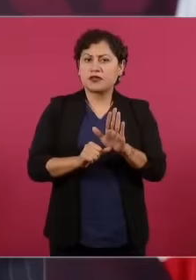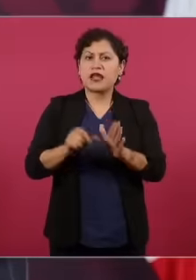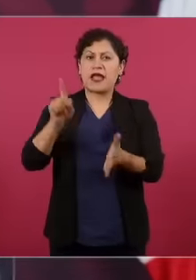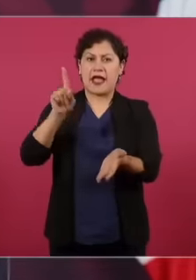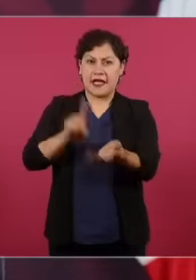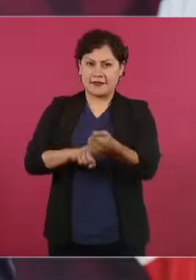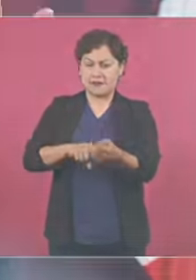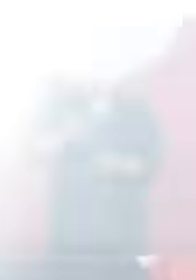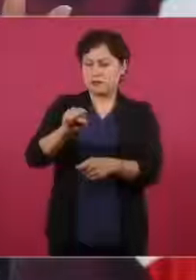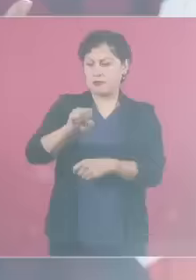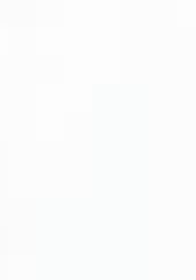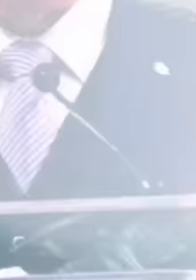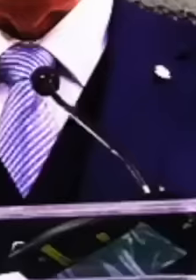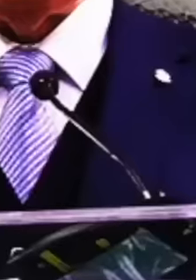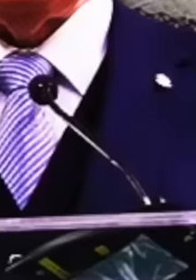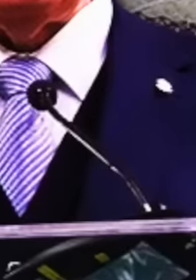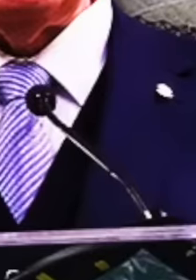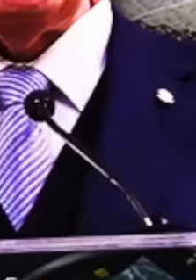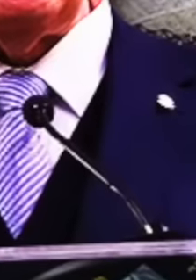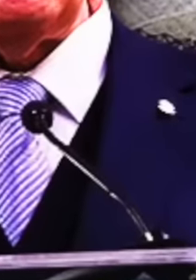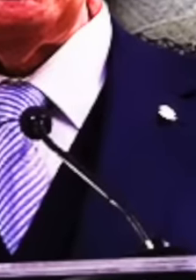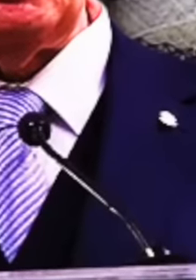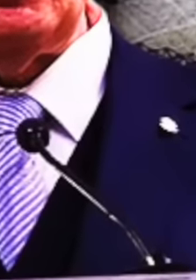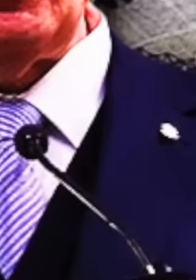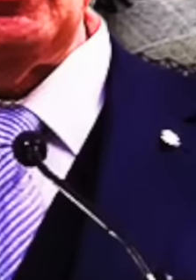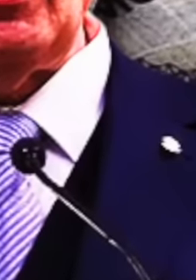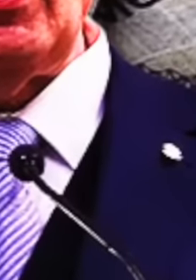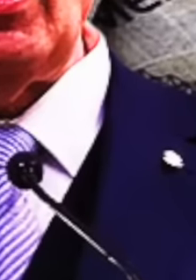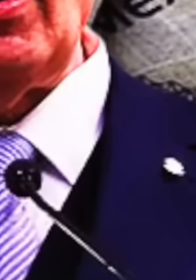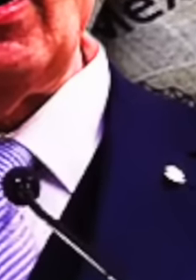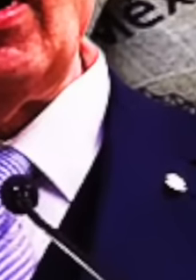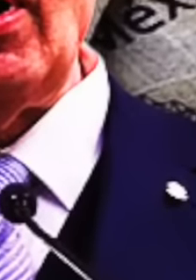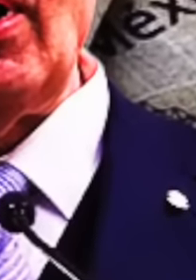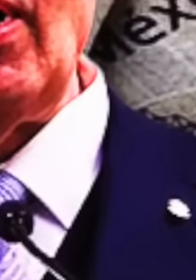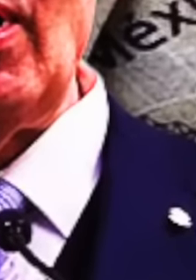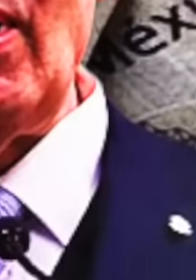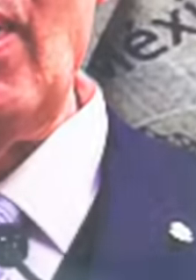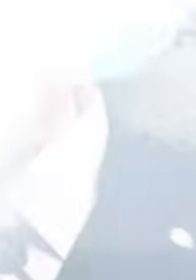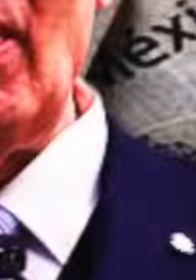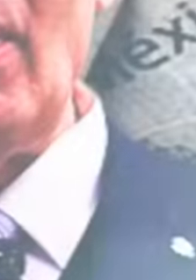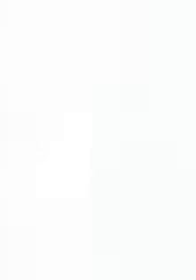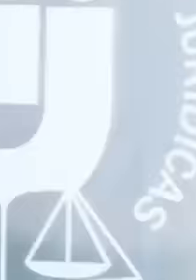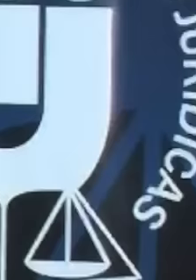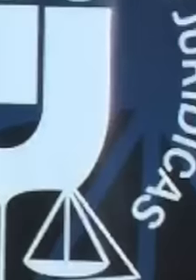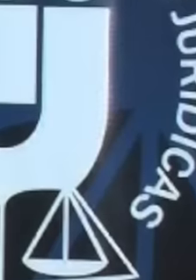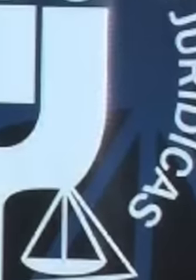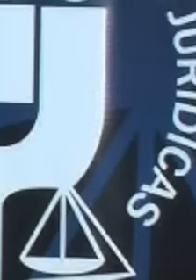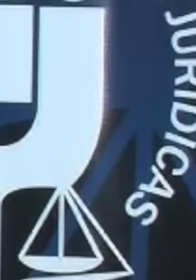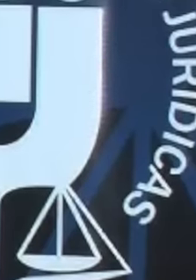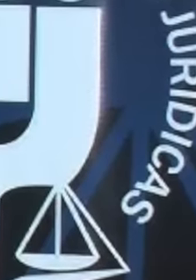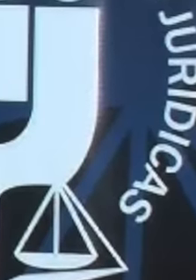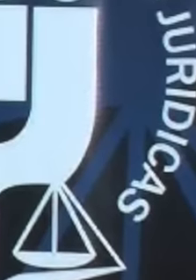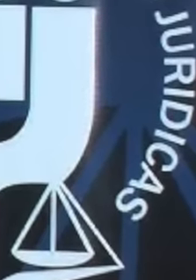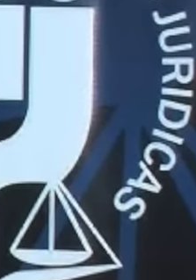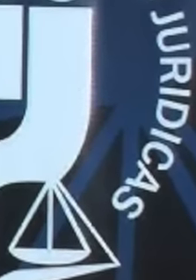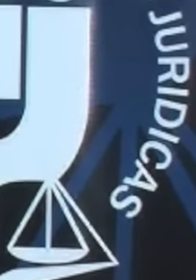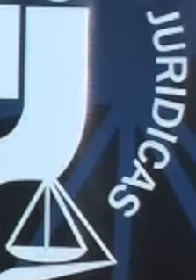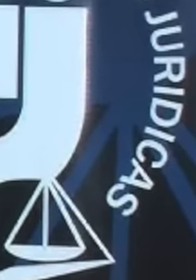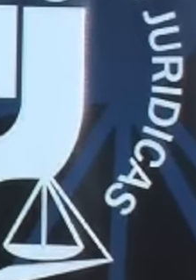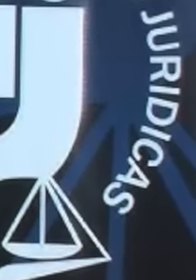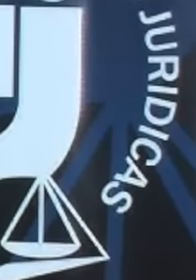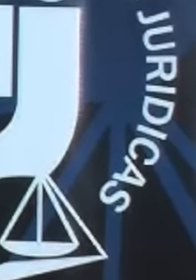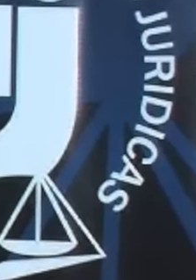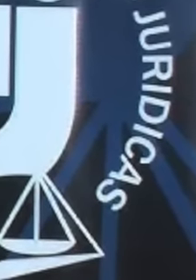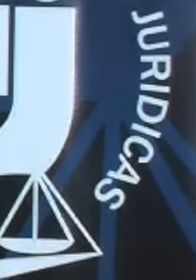que fue trabajador de Salinas de Gortari y ahora es ministro de la Suprema Corte y al mismo tiempo catedrático de